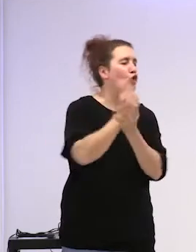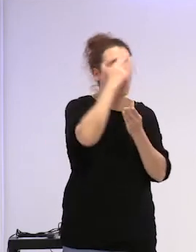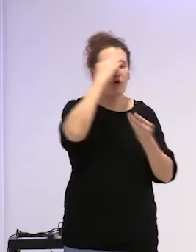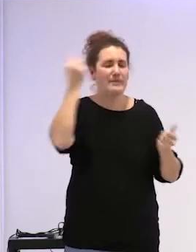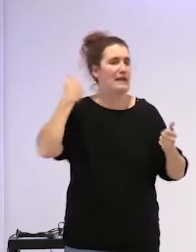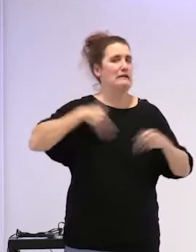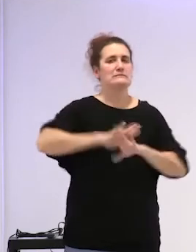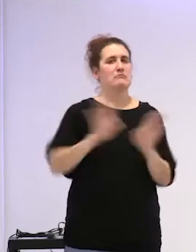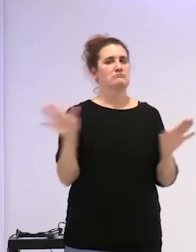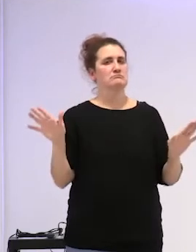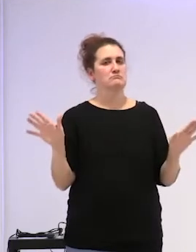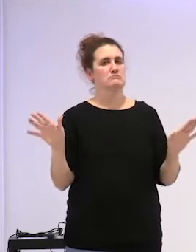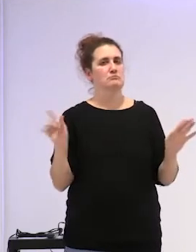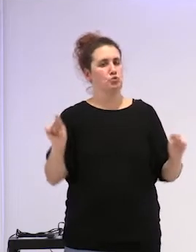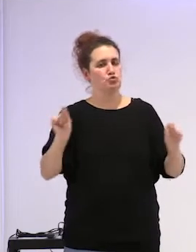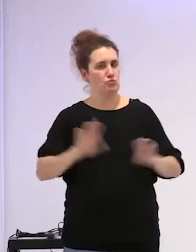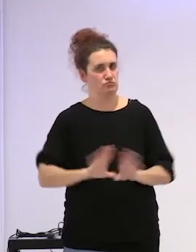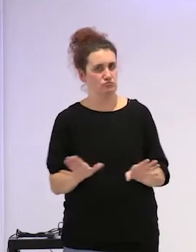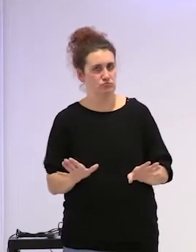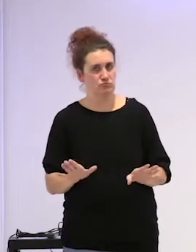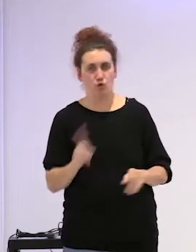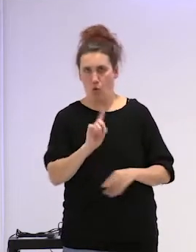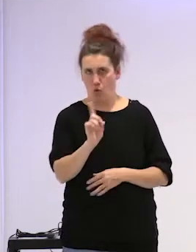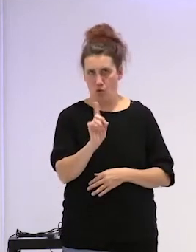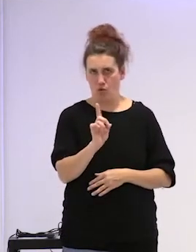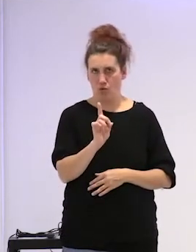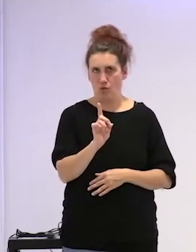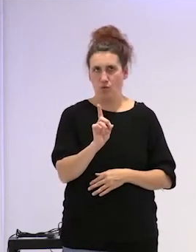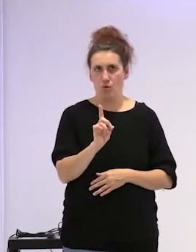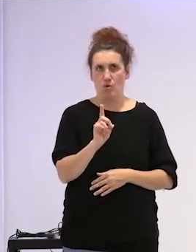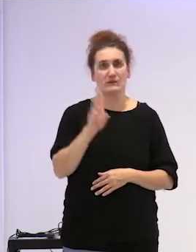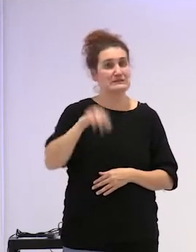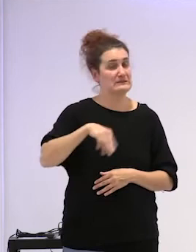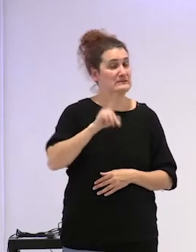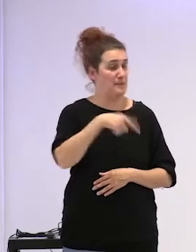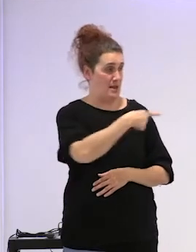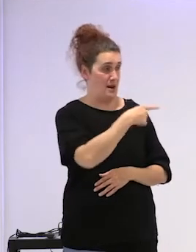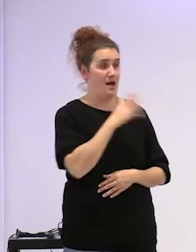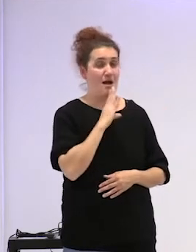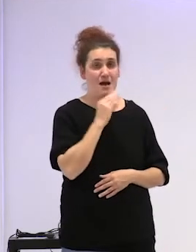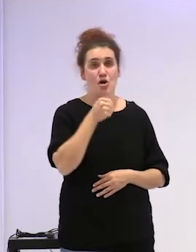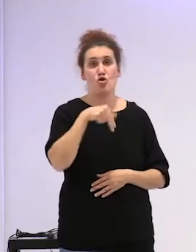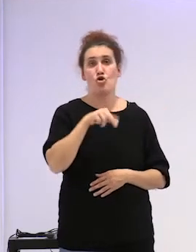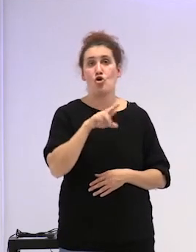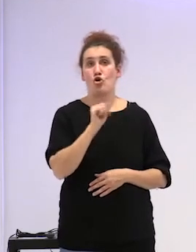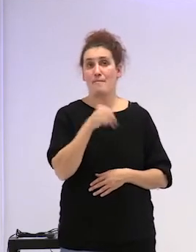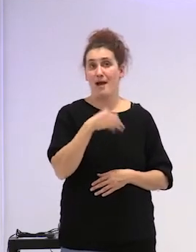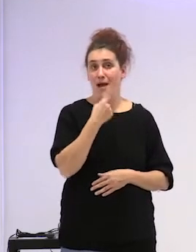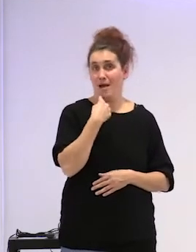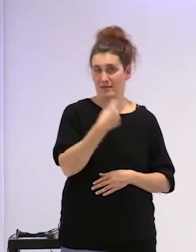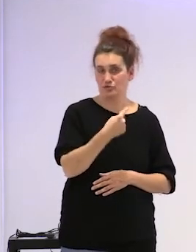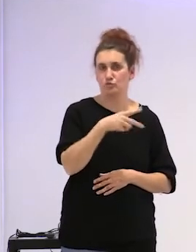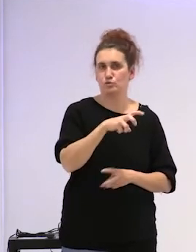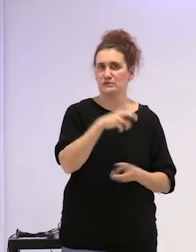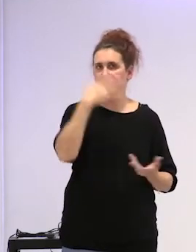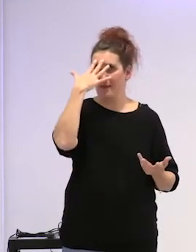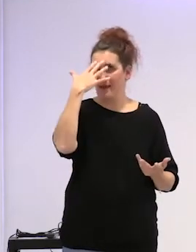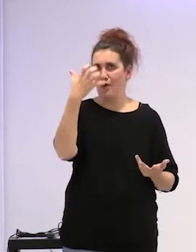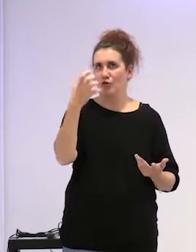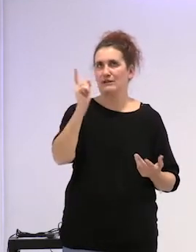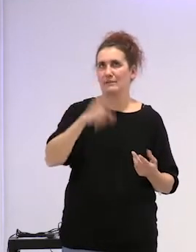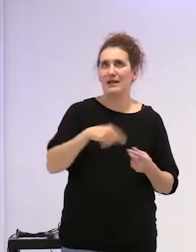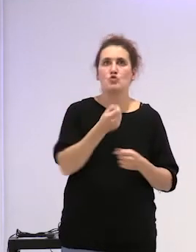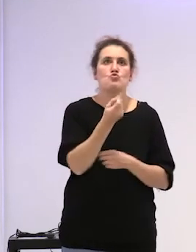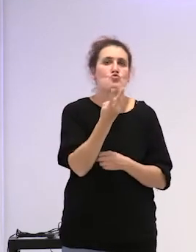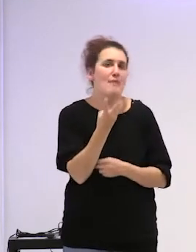como punto no es que también lo ha comentado antes Norma pues acordarte de pues Norma ha dicho de